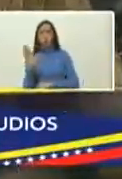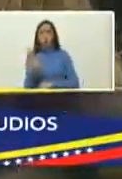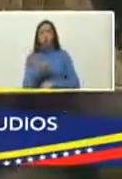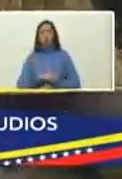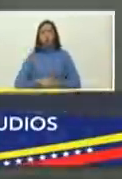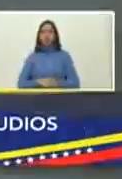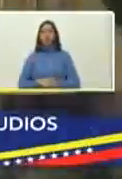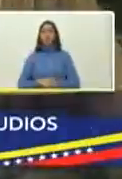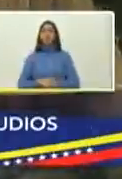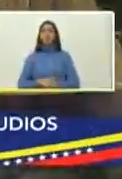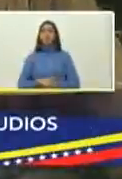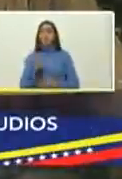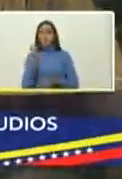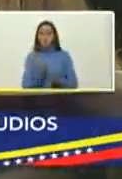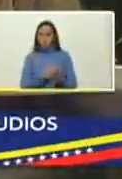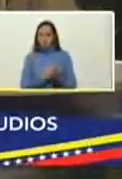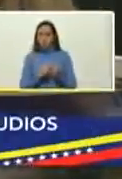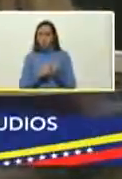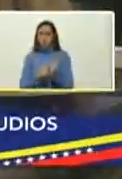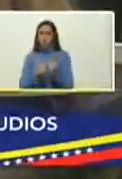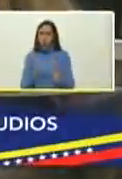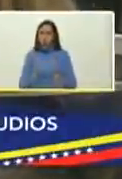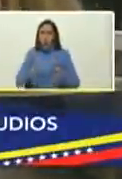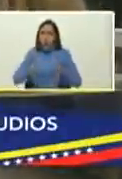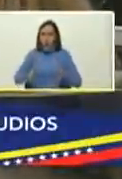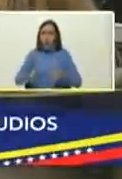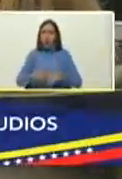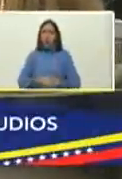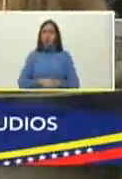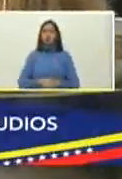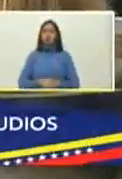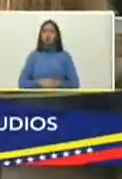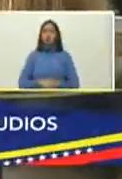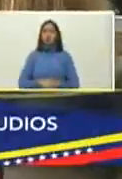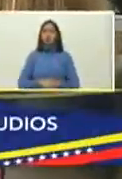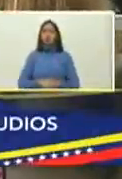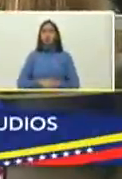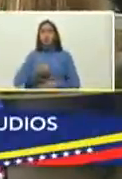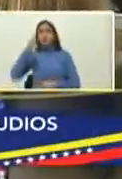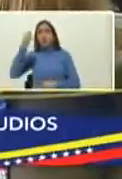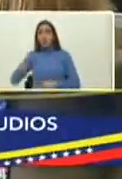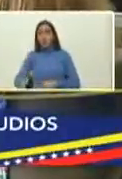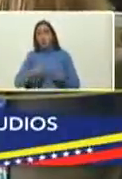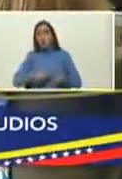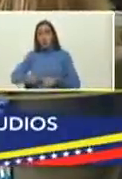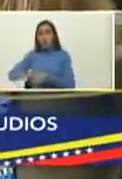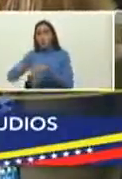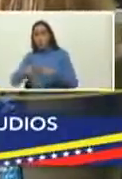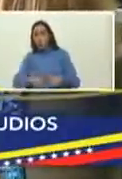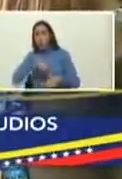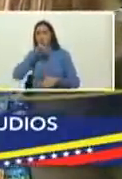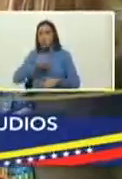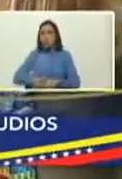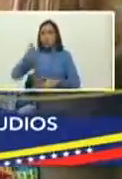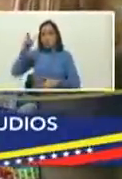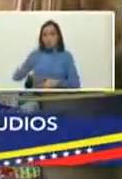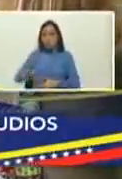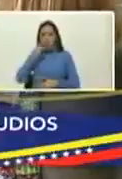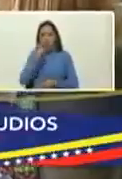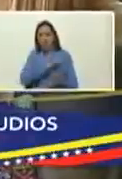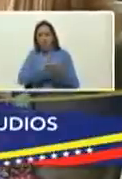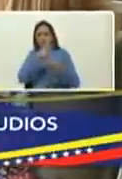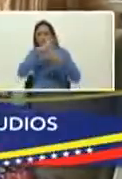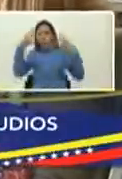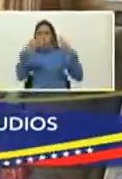por su obra ganadora Francisco Martín el caníbal castellano en la conquista de Guata un personaje real protagonista y narrador de